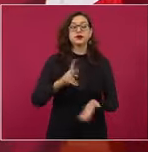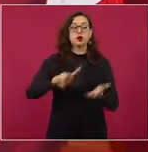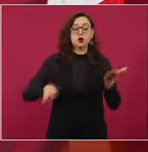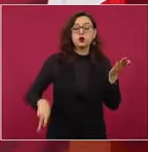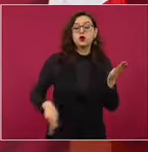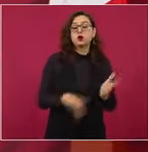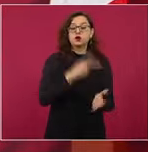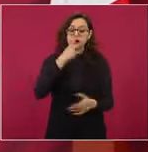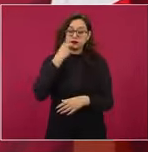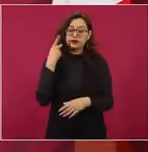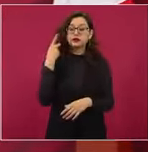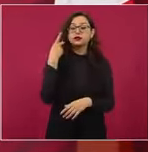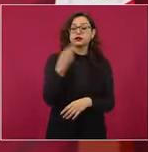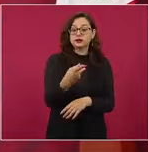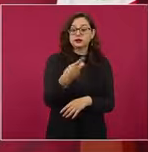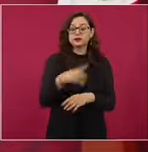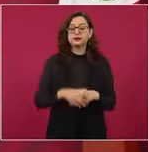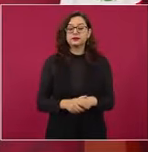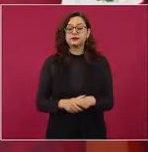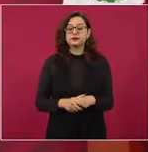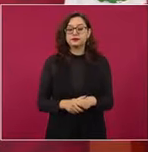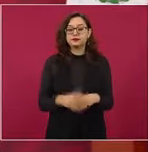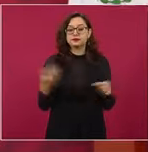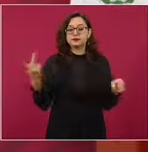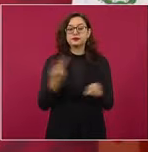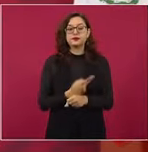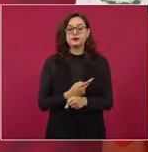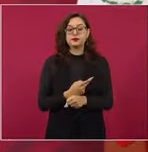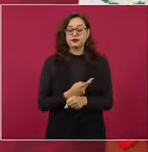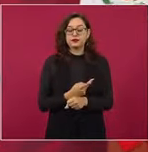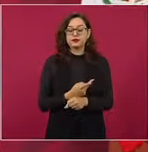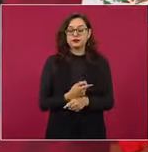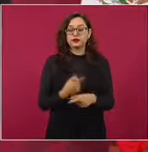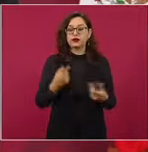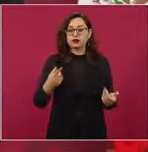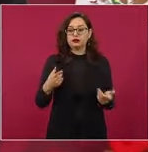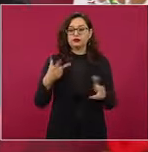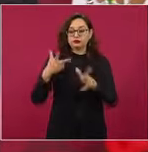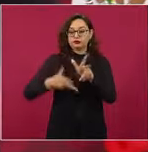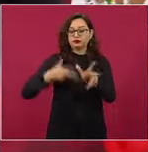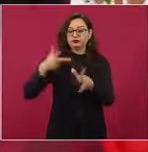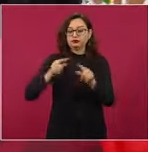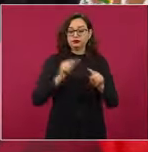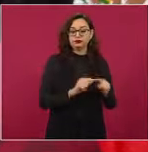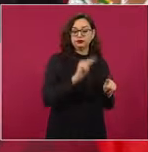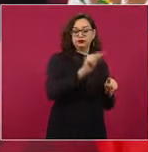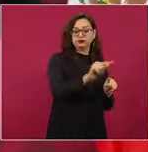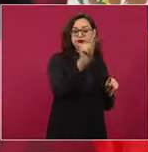cada tramo una placa, es decir,